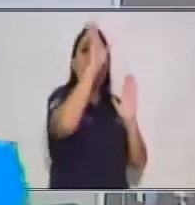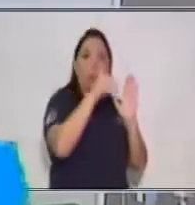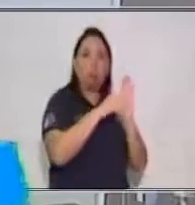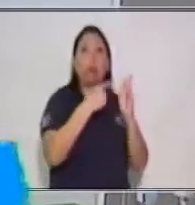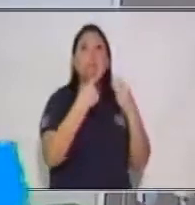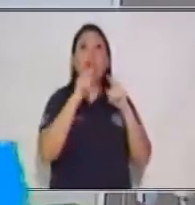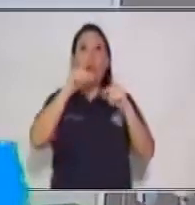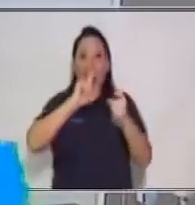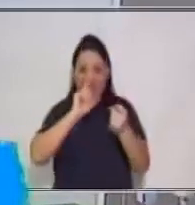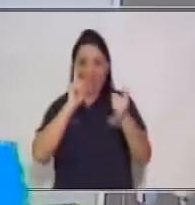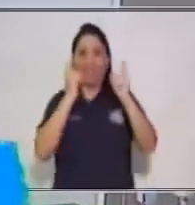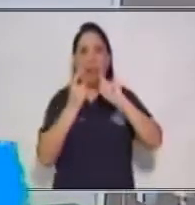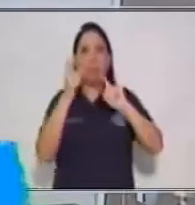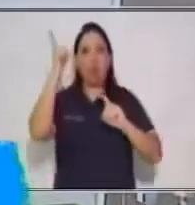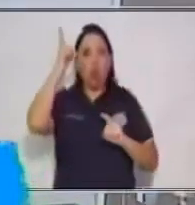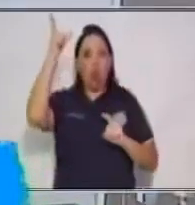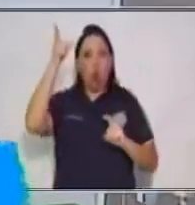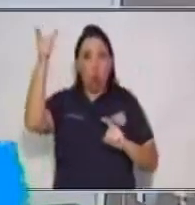el orden?